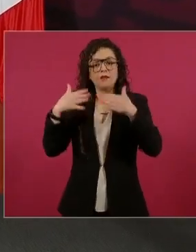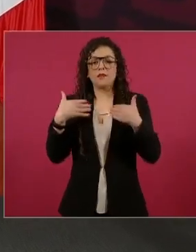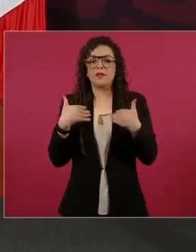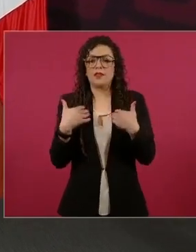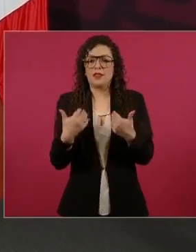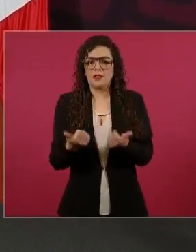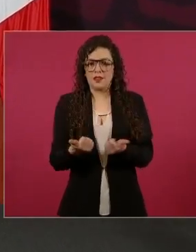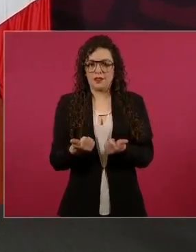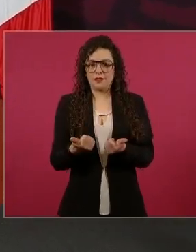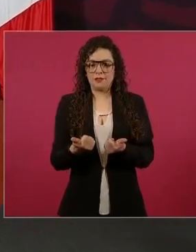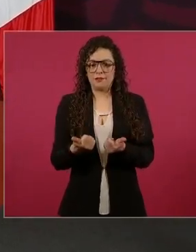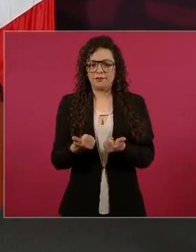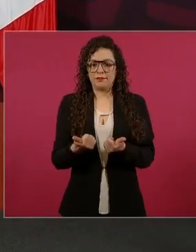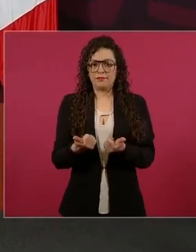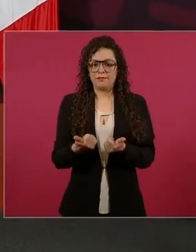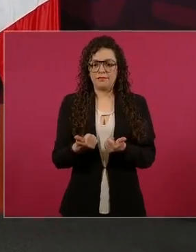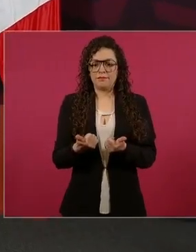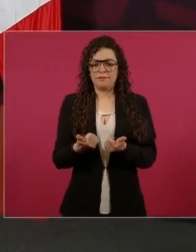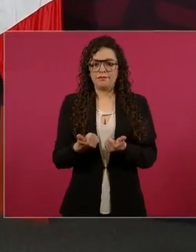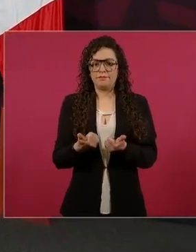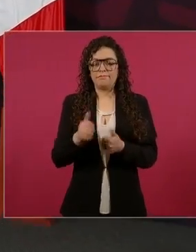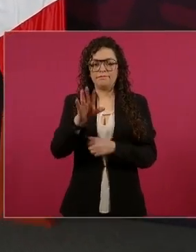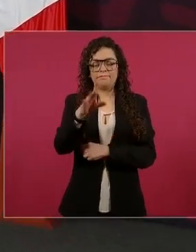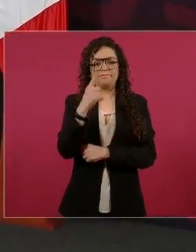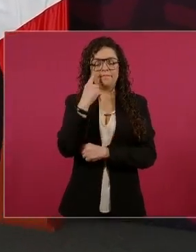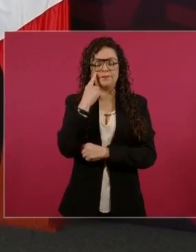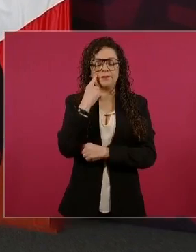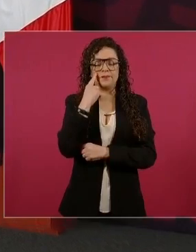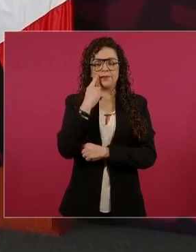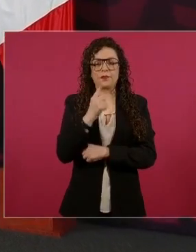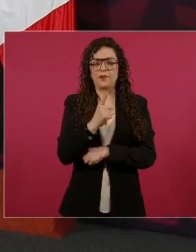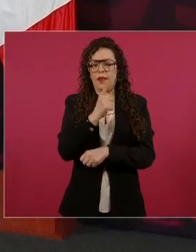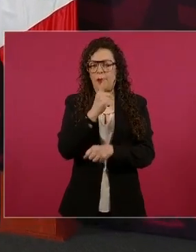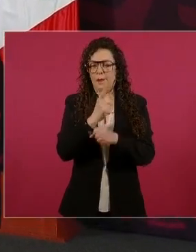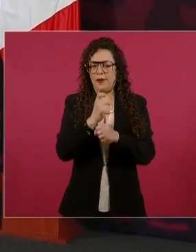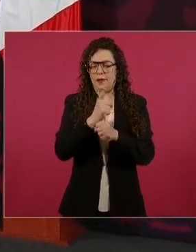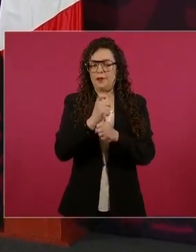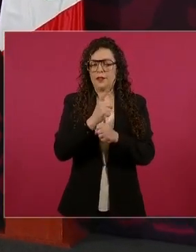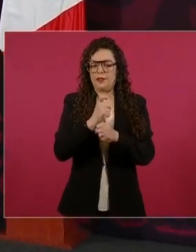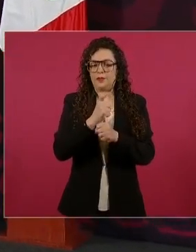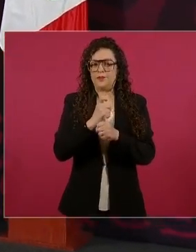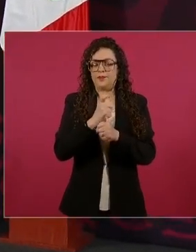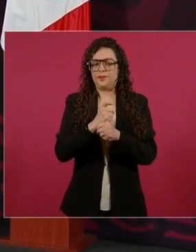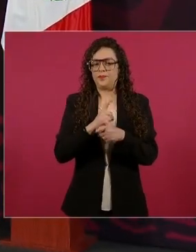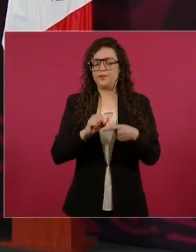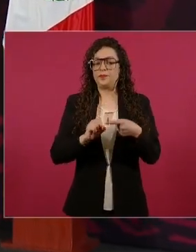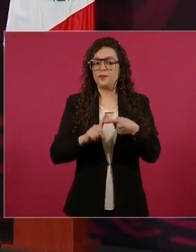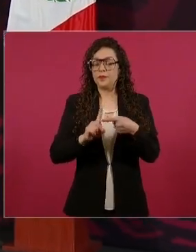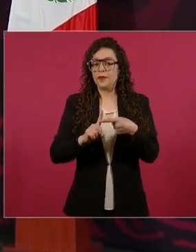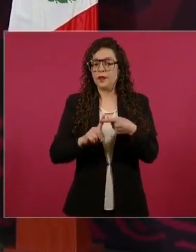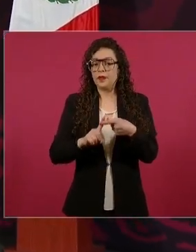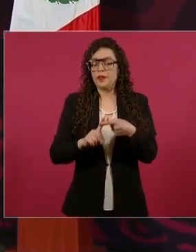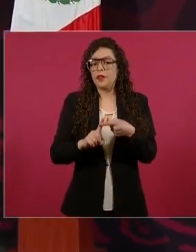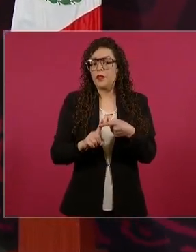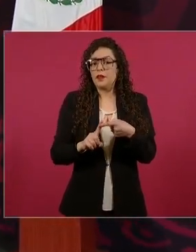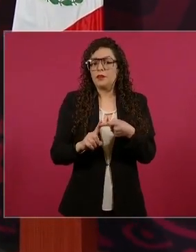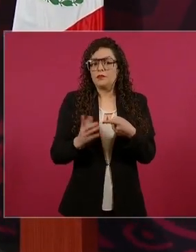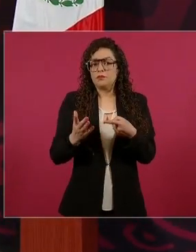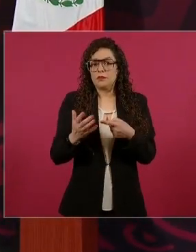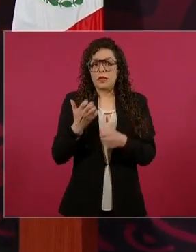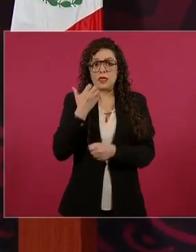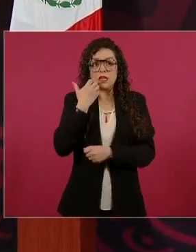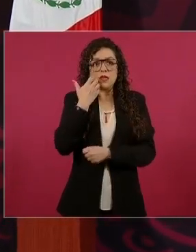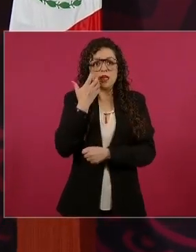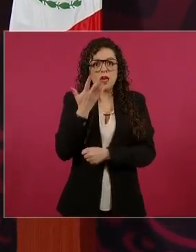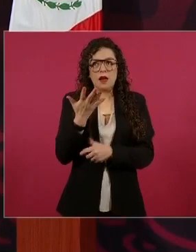si buscamos la paz